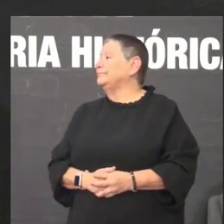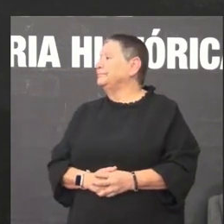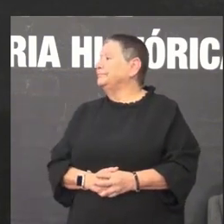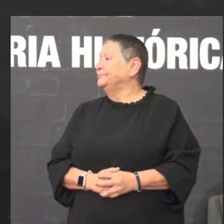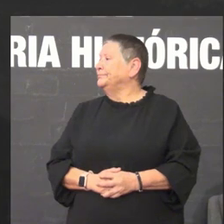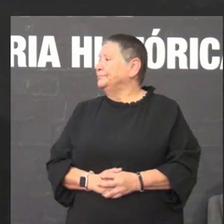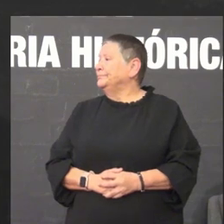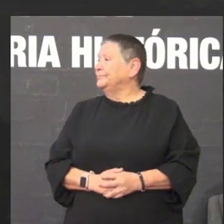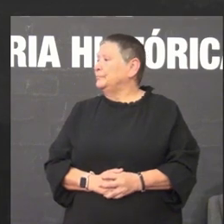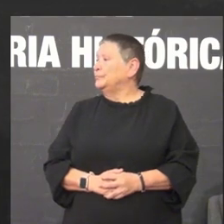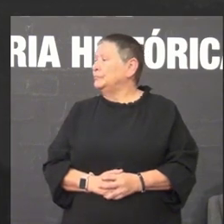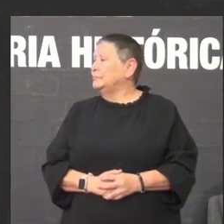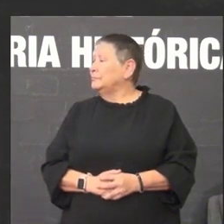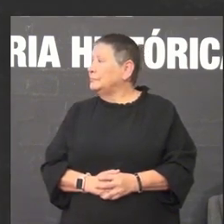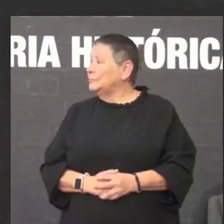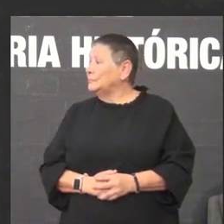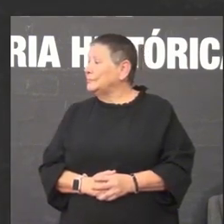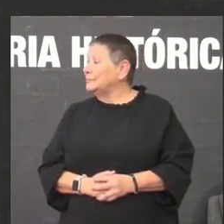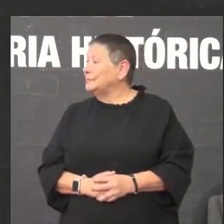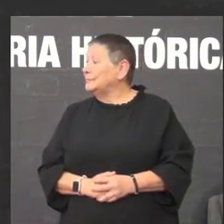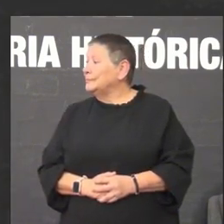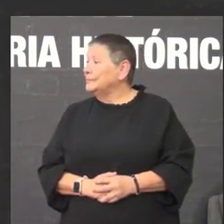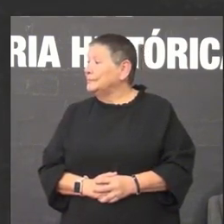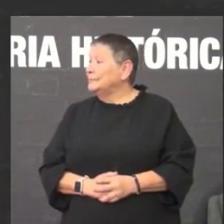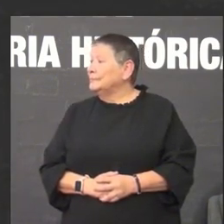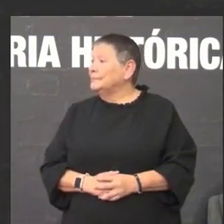podemos pasar a seguinte diapositiva